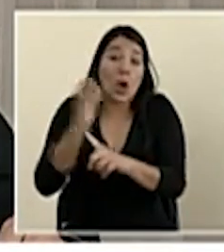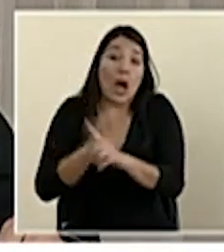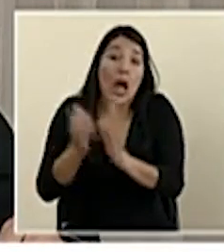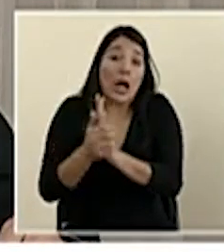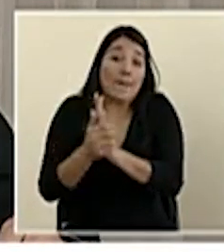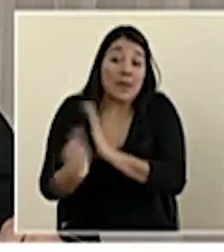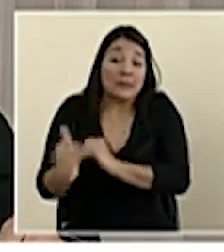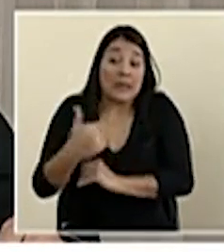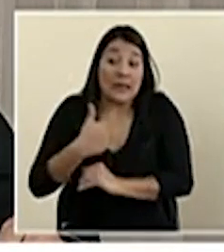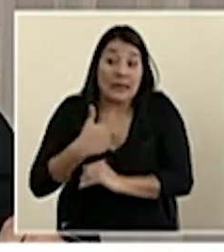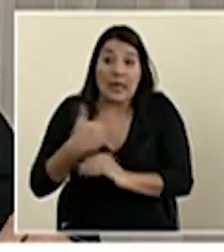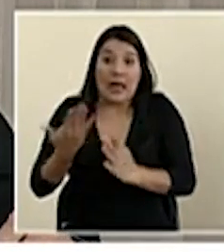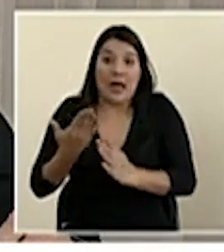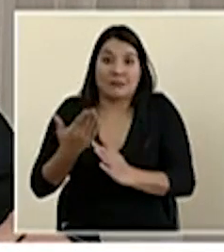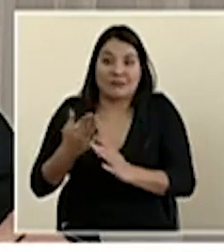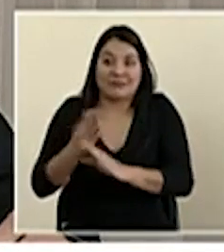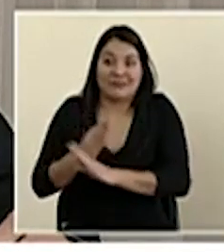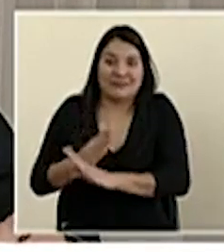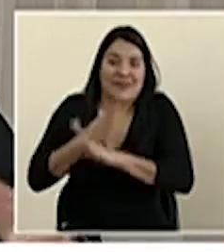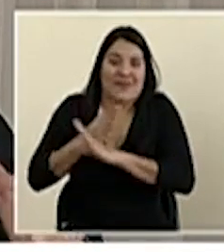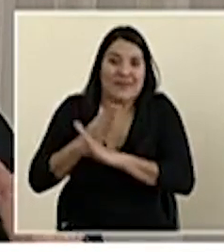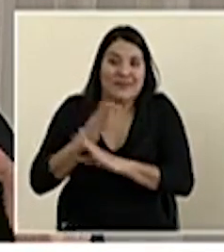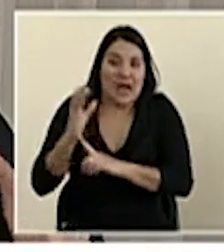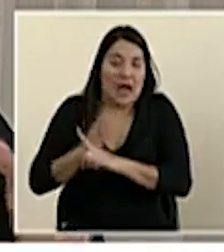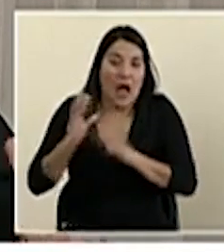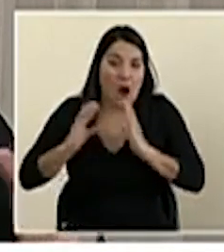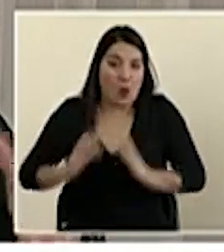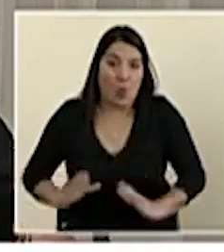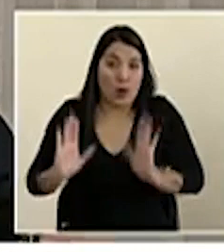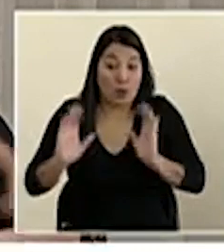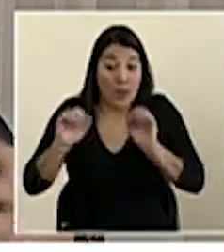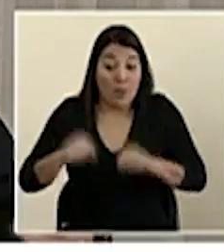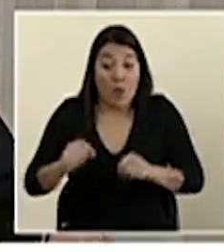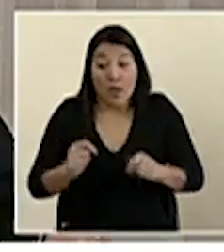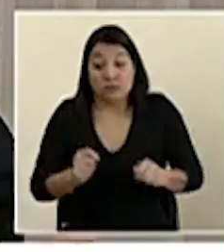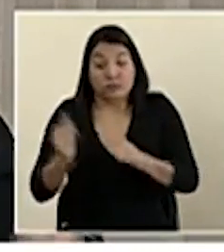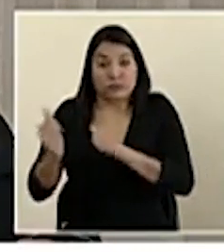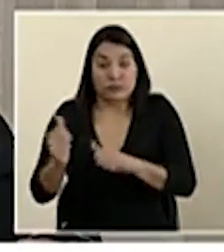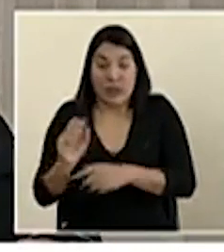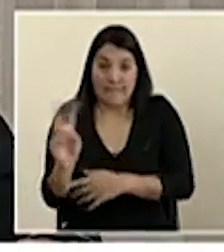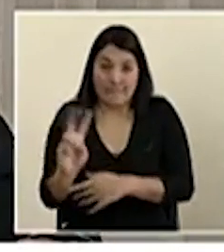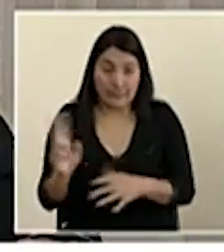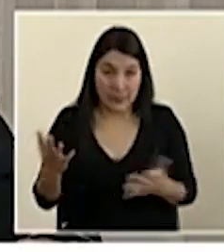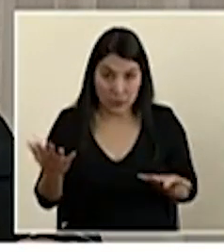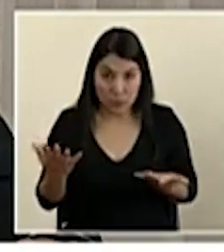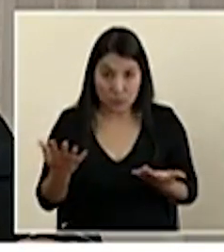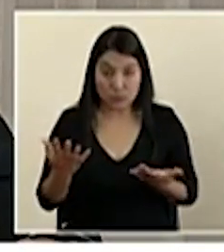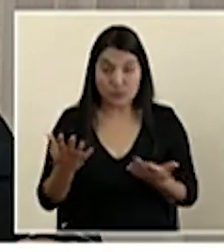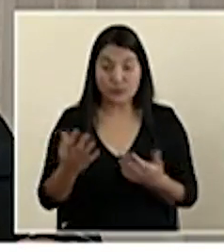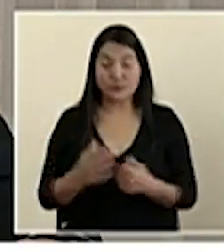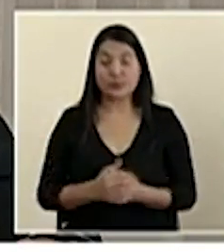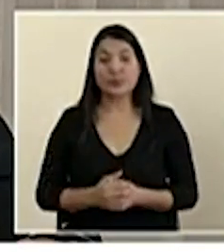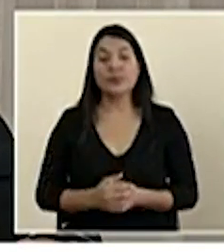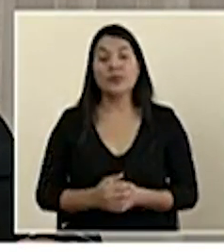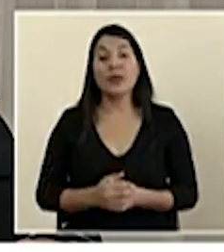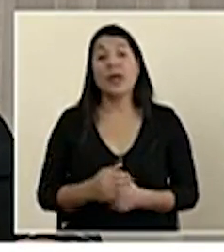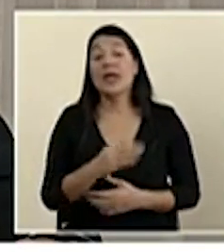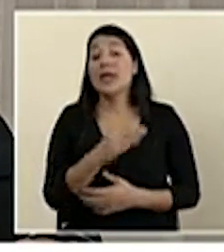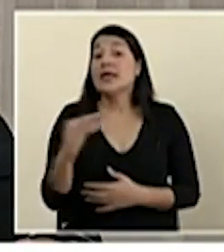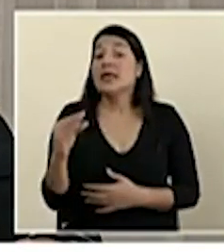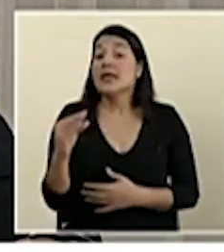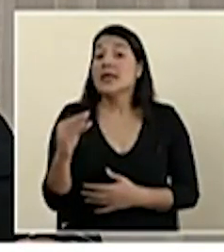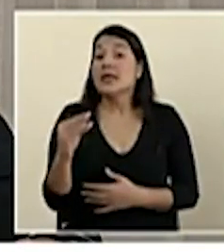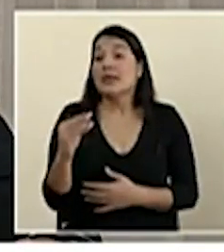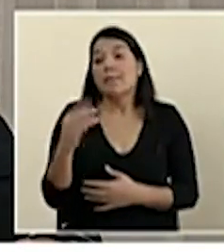inmunológico de poder hacer una liberación en el organismo ya de que el virus se pueda combatir efectivamente y no